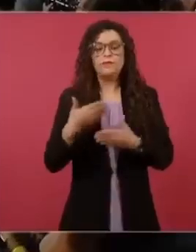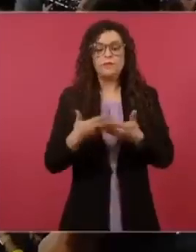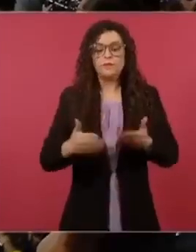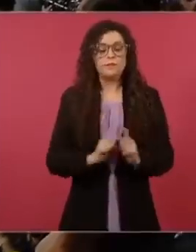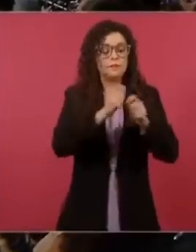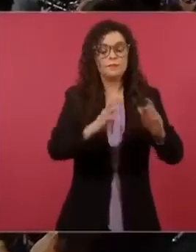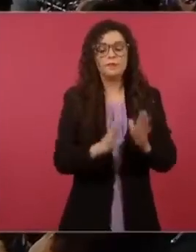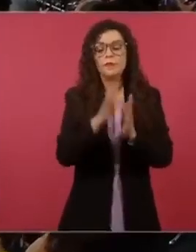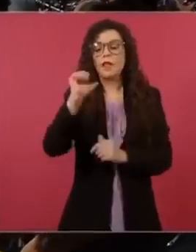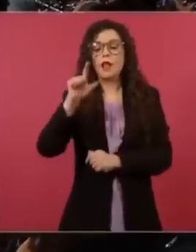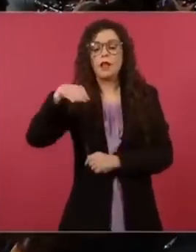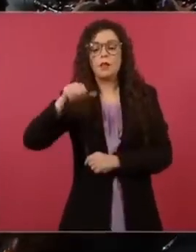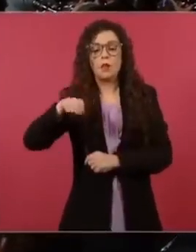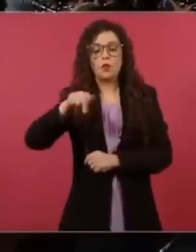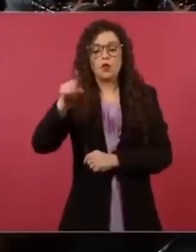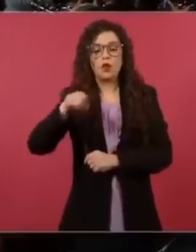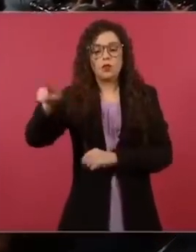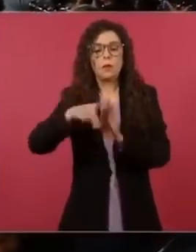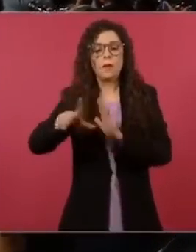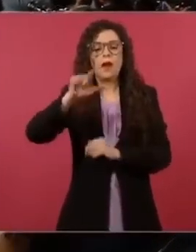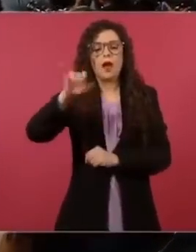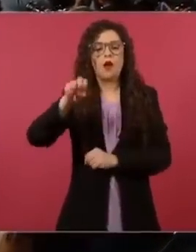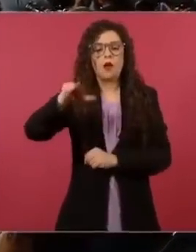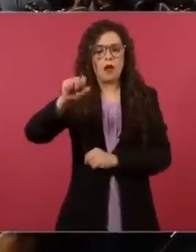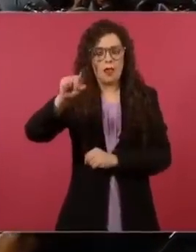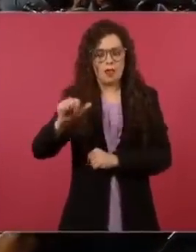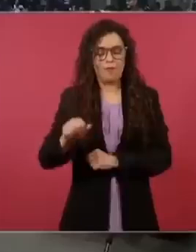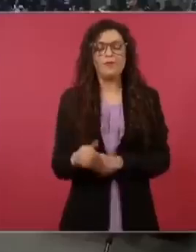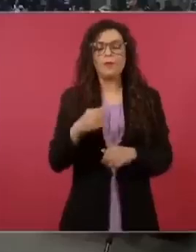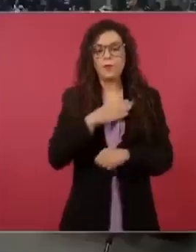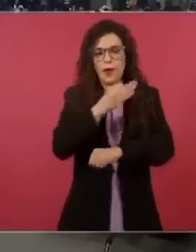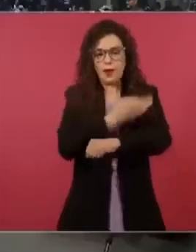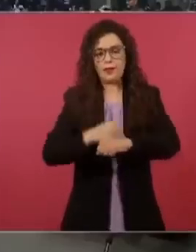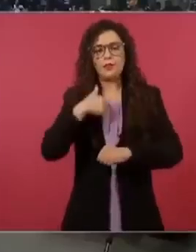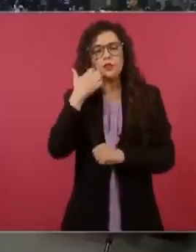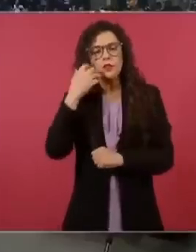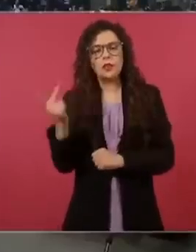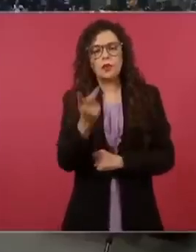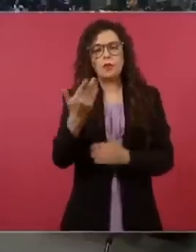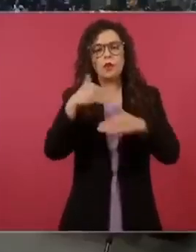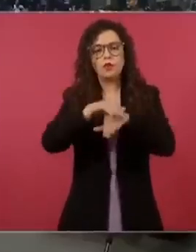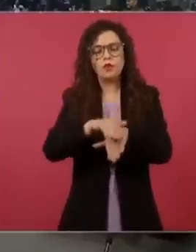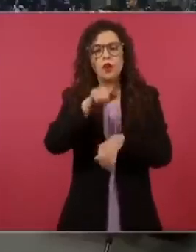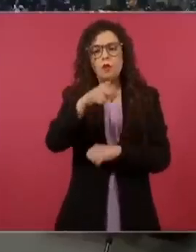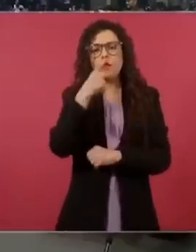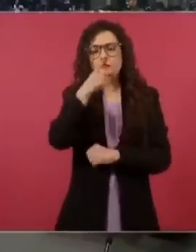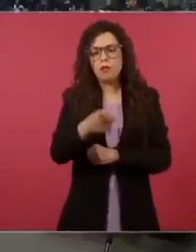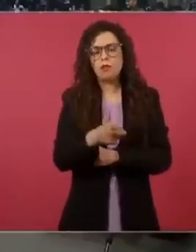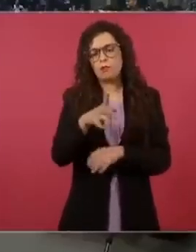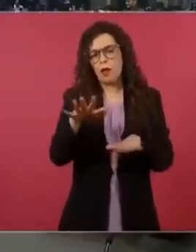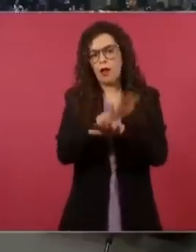Doctora, buenas tardes. Yo quisiera preguntarle sobre estas reformas. ¿Usted prevé